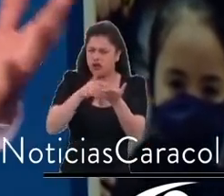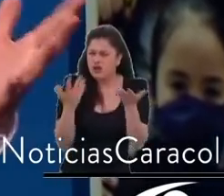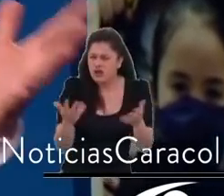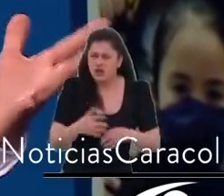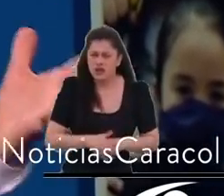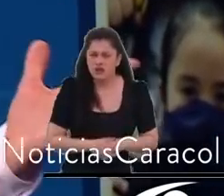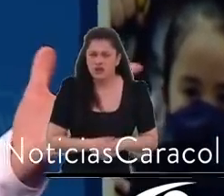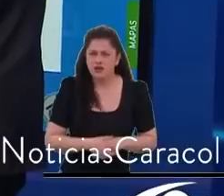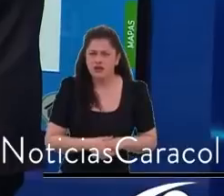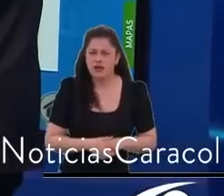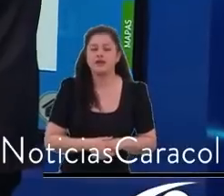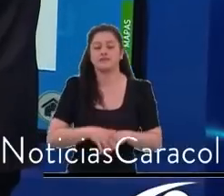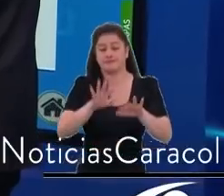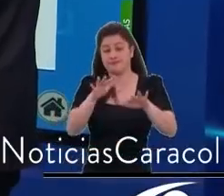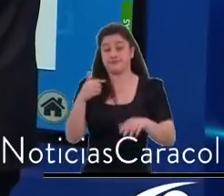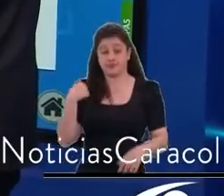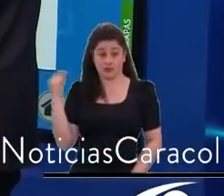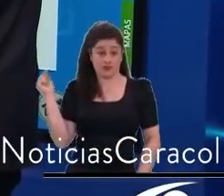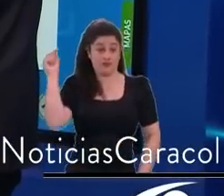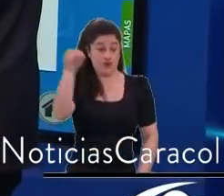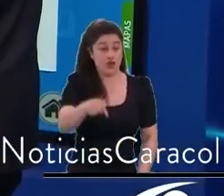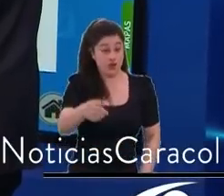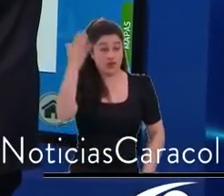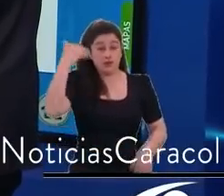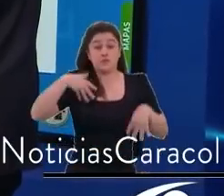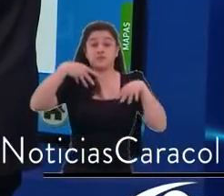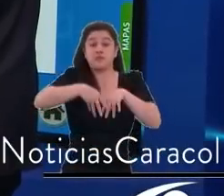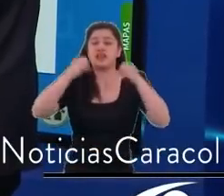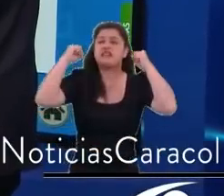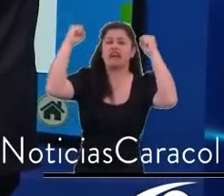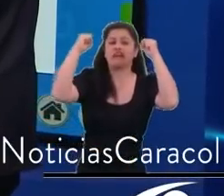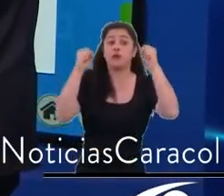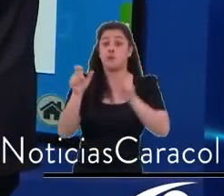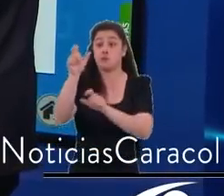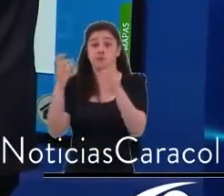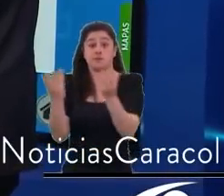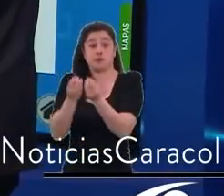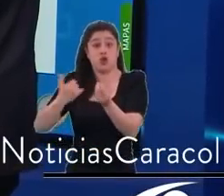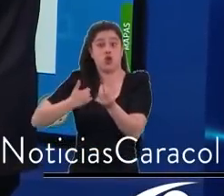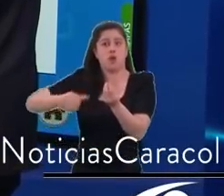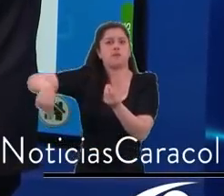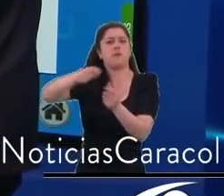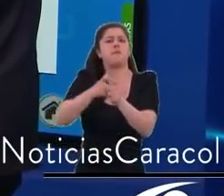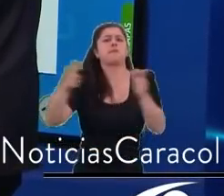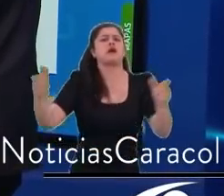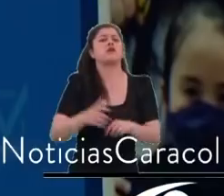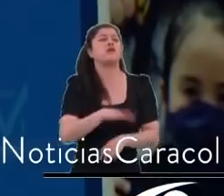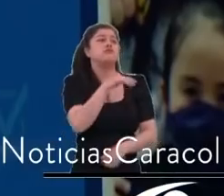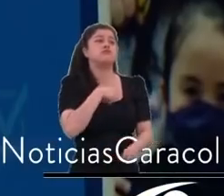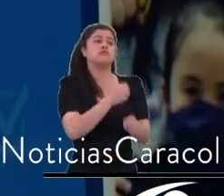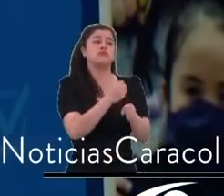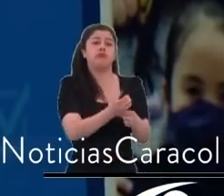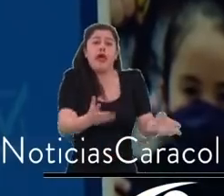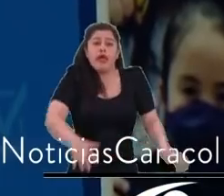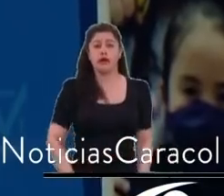no tengo empleo y educación, que en esta ciudad haya más fuentes de empleo, que haya educación, que haya universidades públicas,